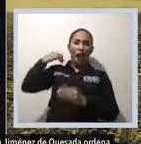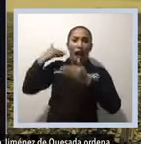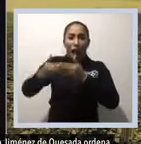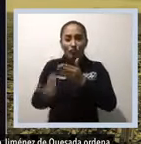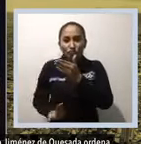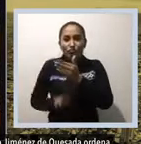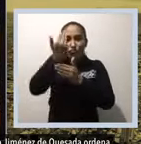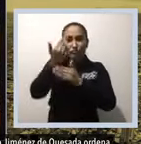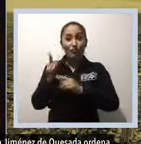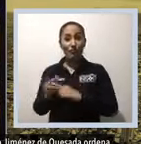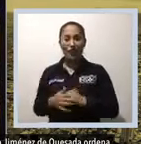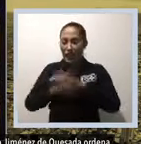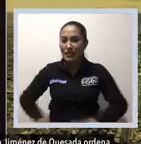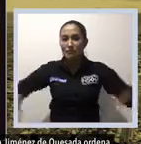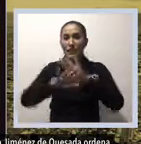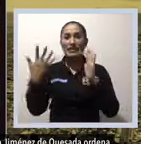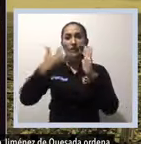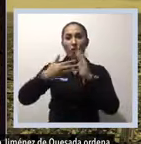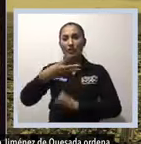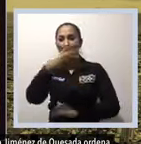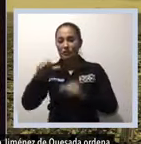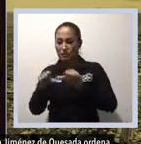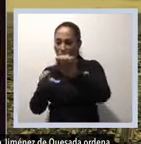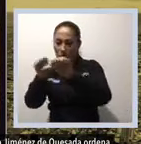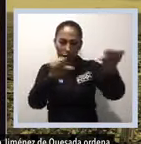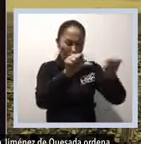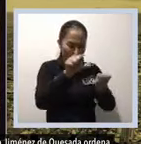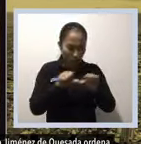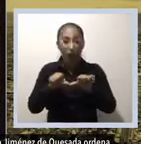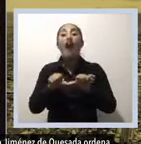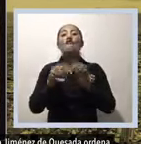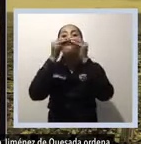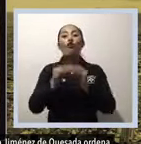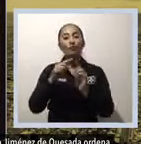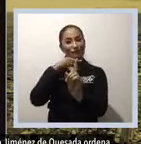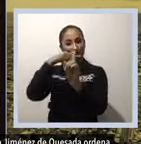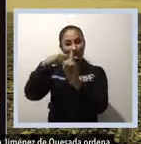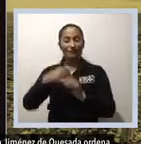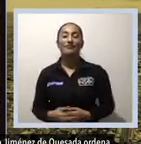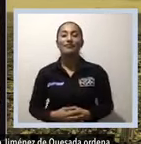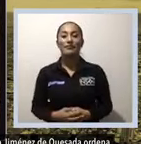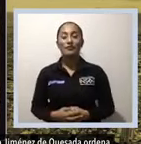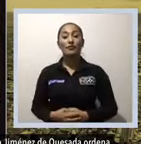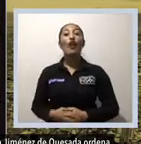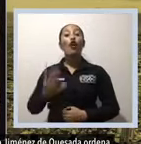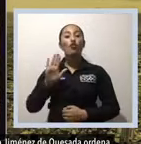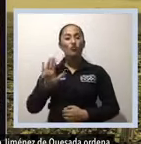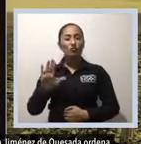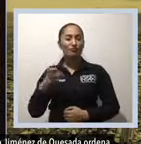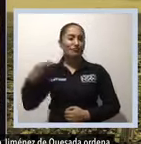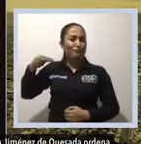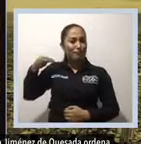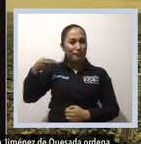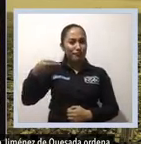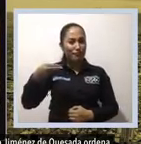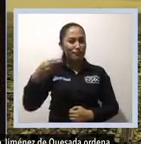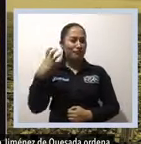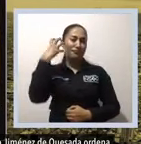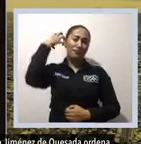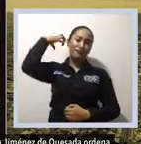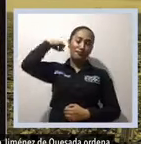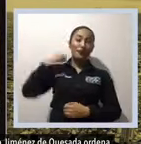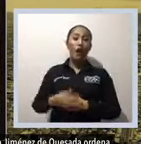La historia se remonta a 1538, cuando don Gonzalo Jiménez de Quesada ordena la construcción de un templo en Barequipá.